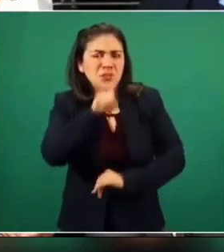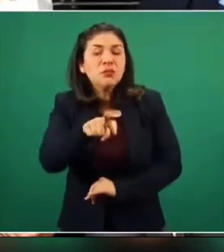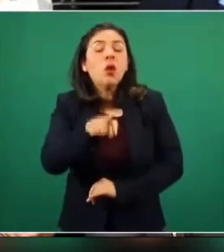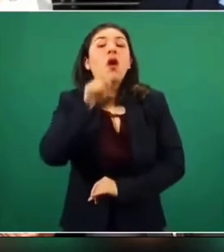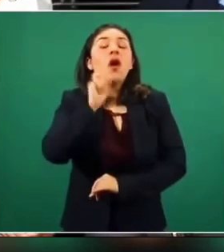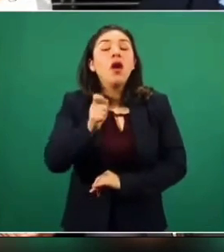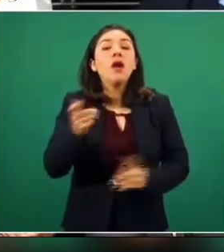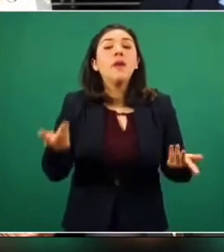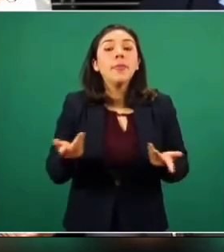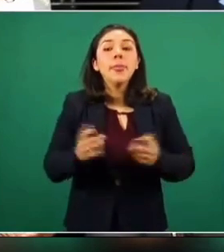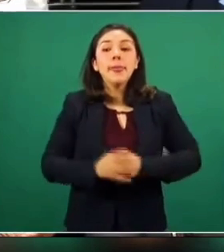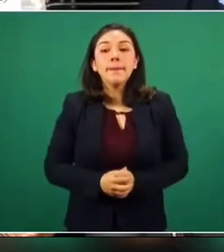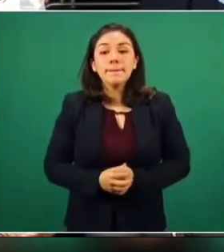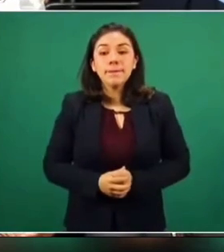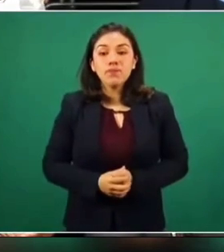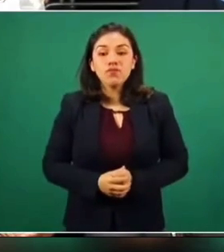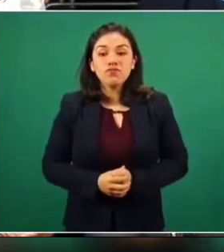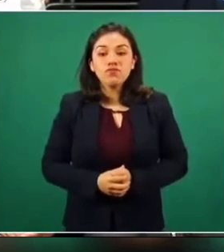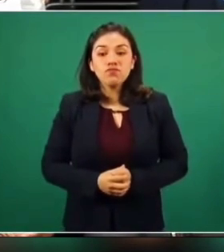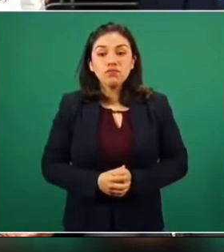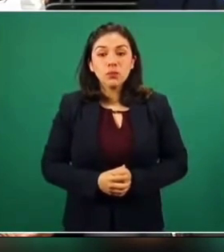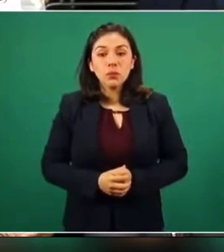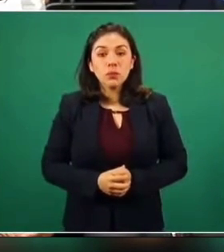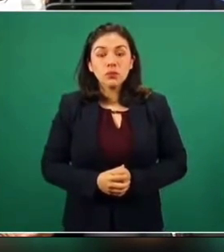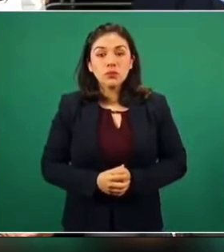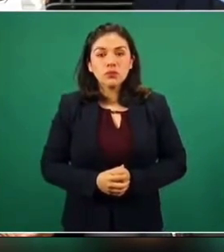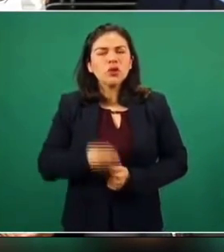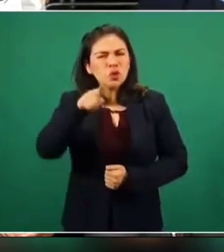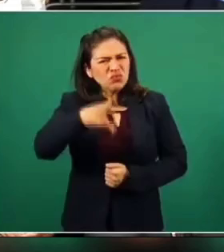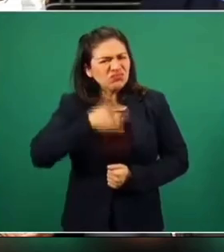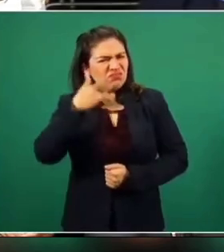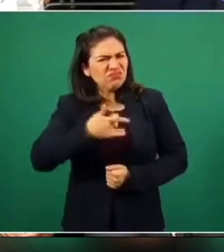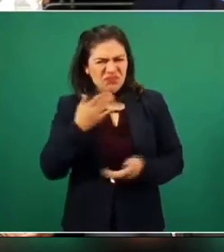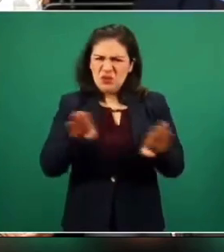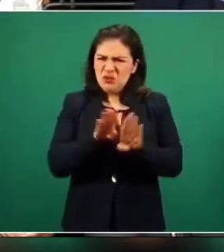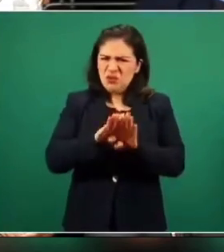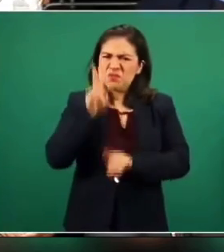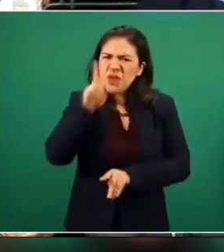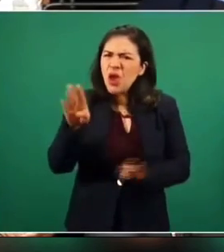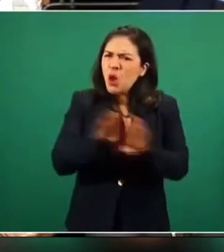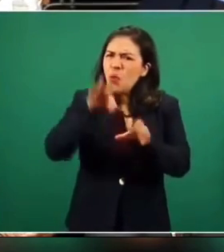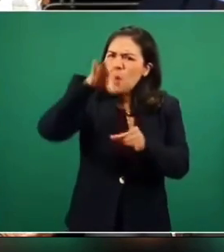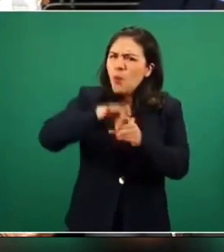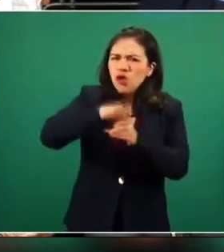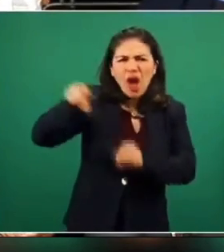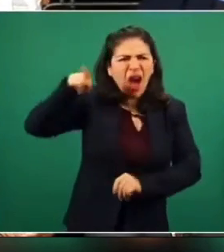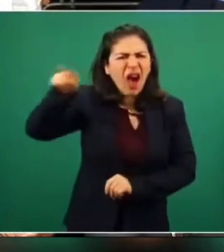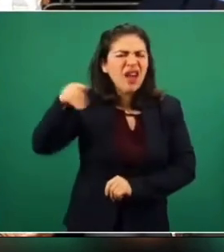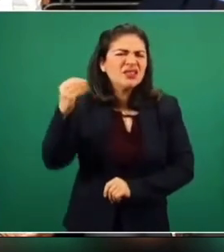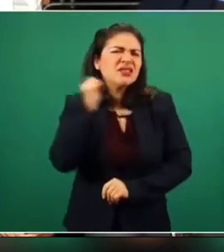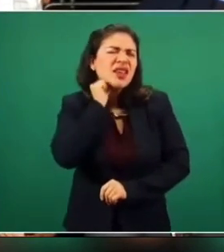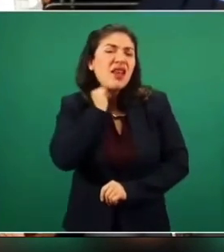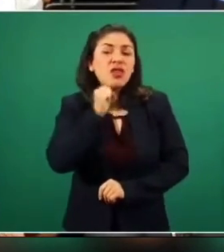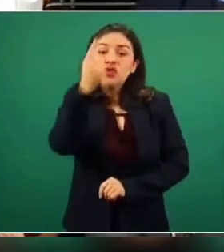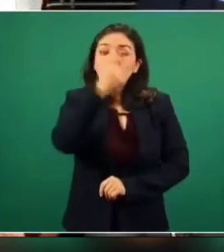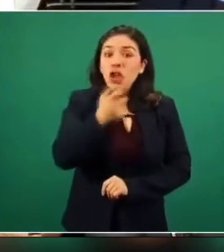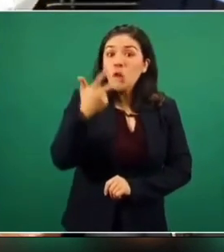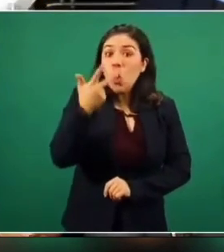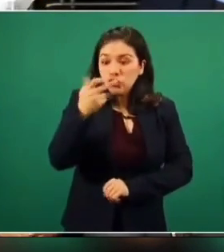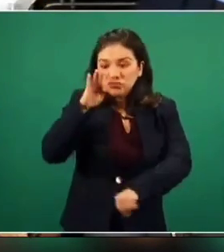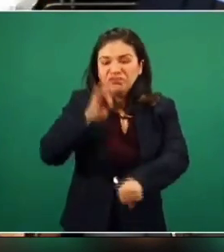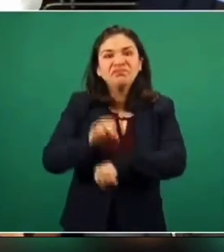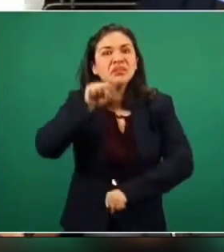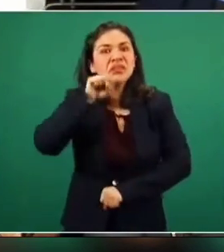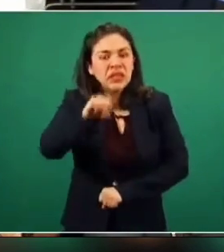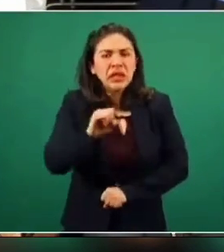que le había llamado la atención la votación en el Senado de 108 a